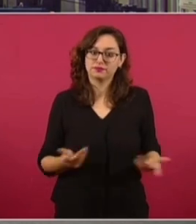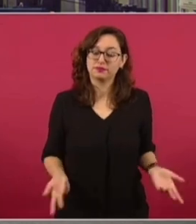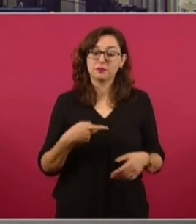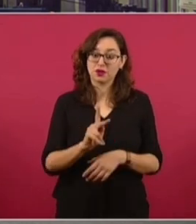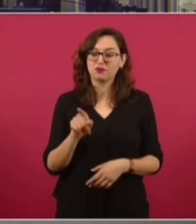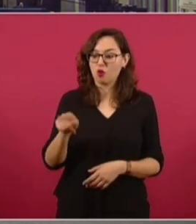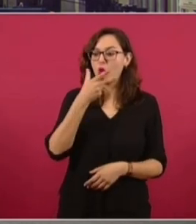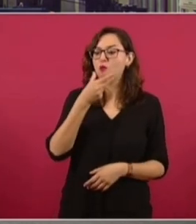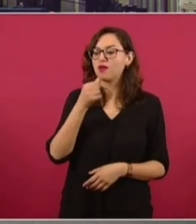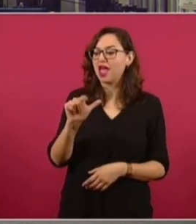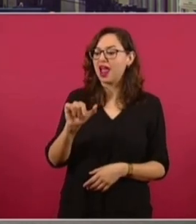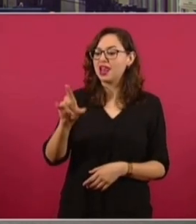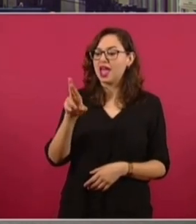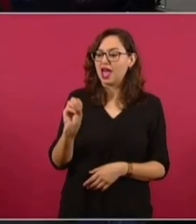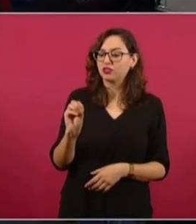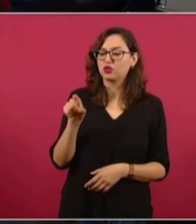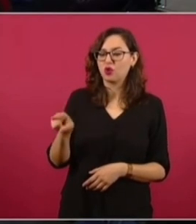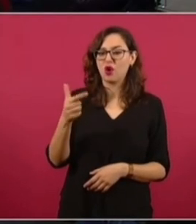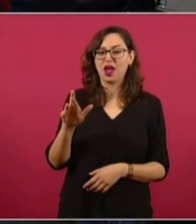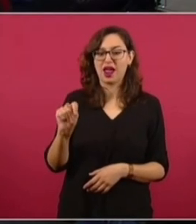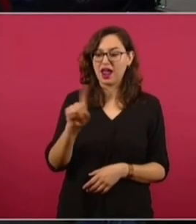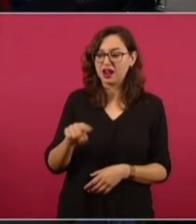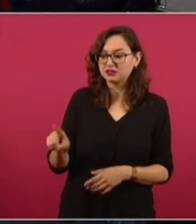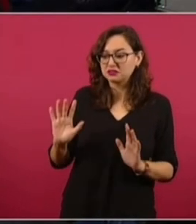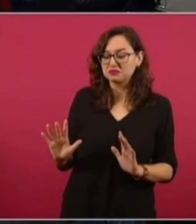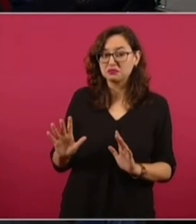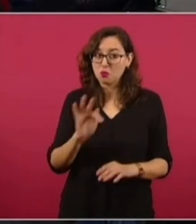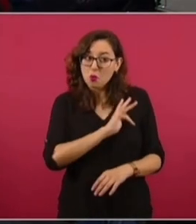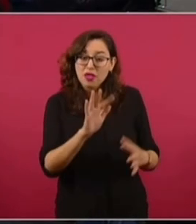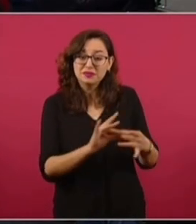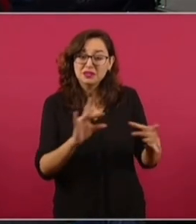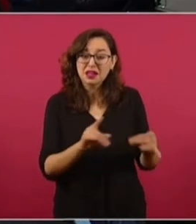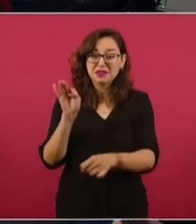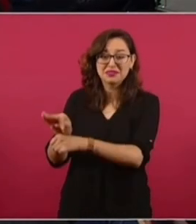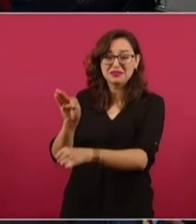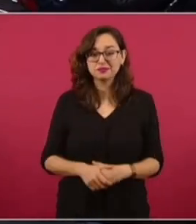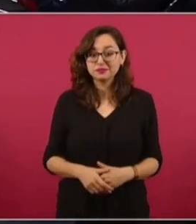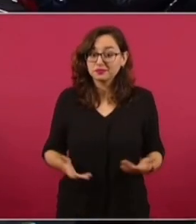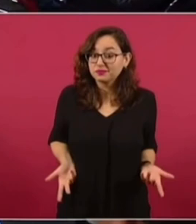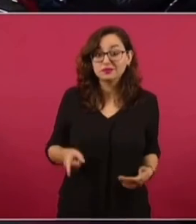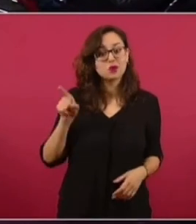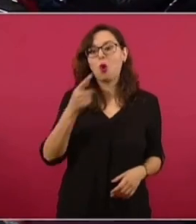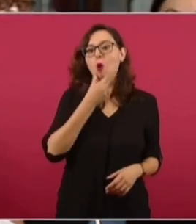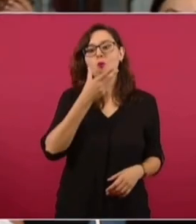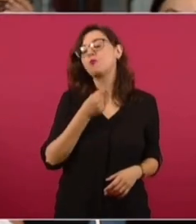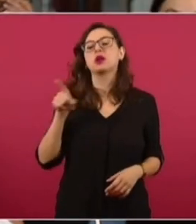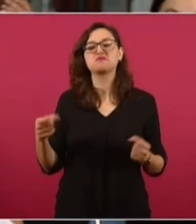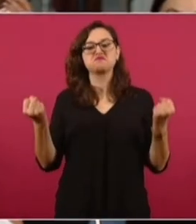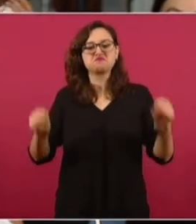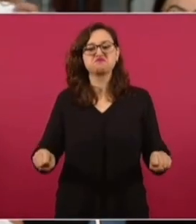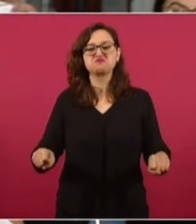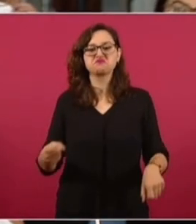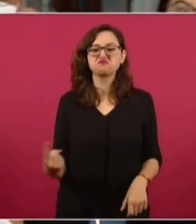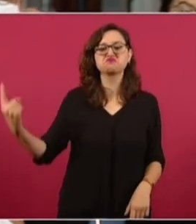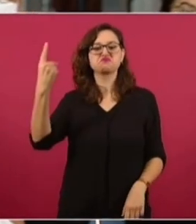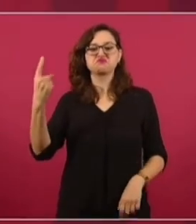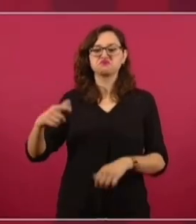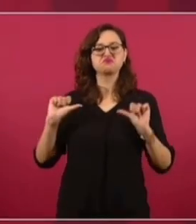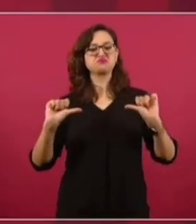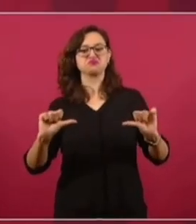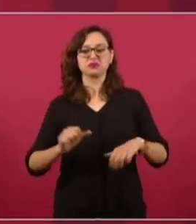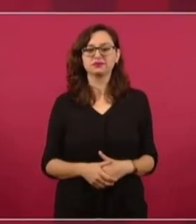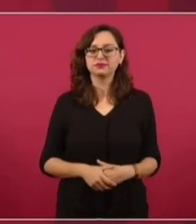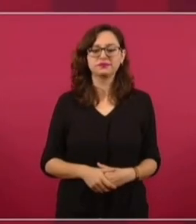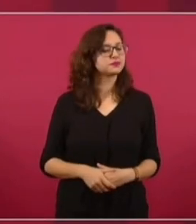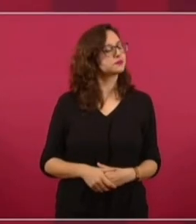sobre Alejandro Castellano. Y explíquenos, presidente, si puede, si quiere, porque también es dueño de su silencio. ¿Por qué sigue respaldando a Alejandro Guesmanero? ¿El fiscal es un fiscal imperial que a él nadie lo toca? No,